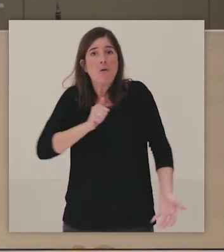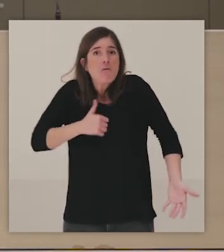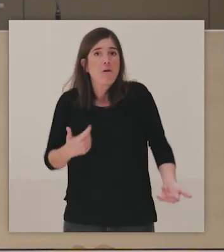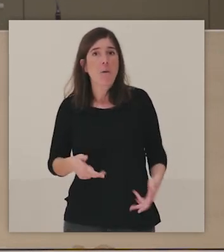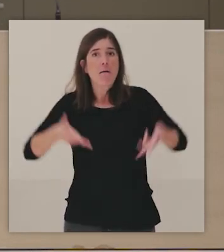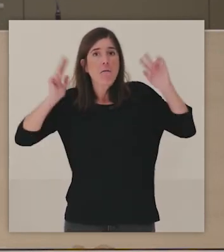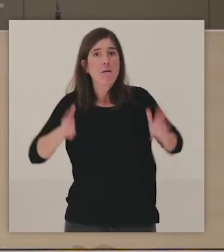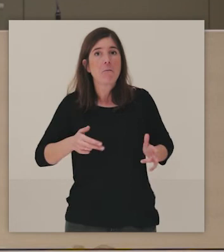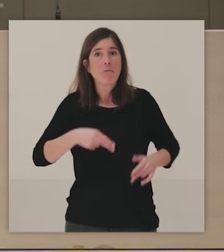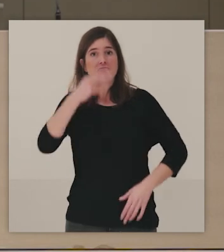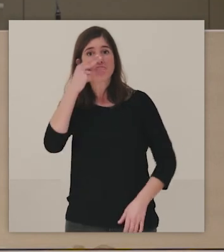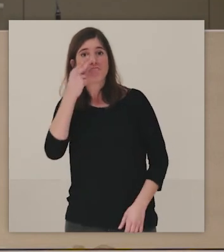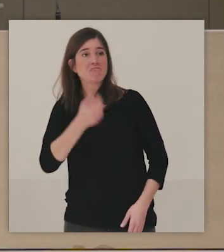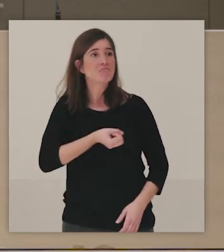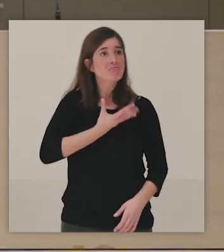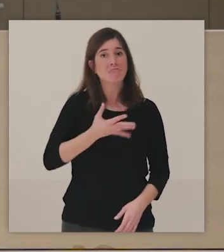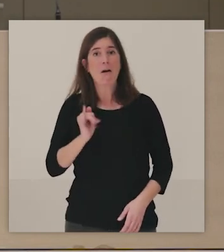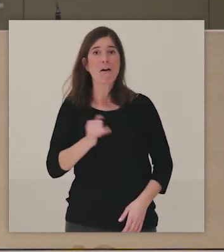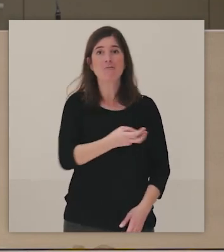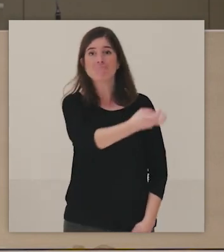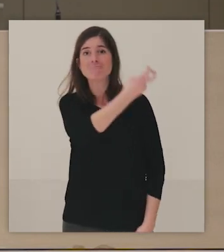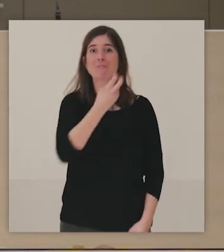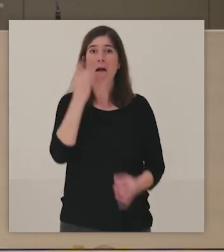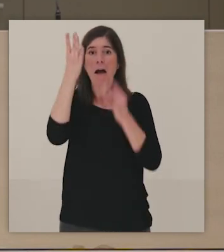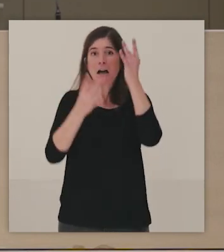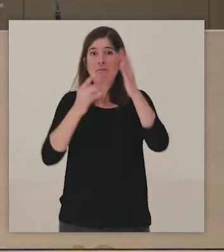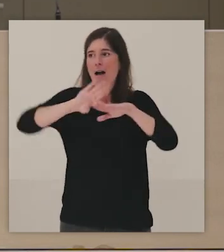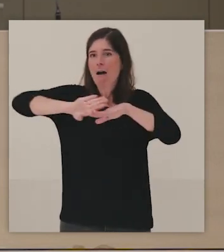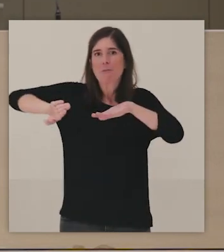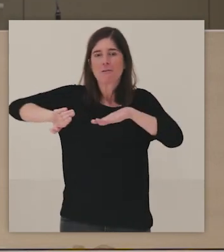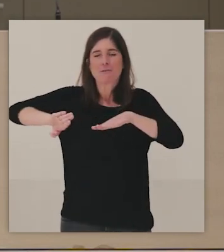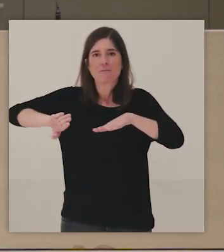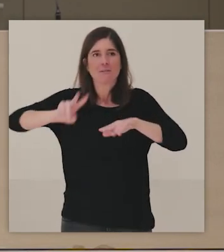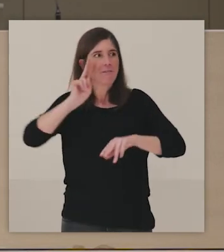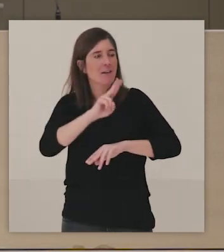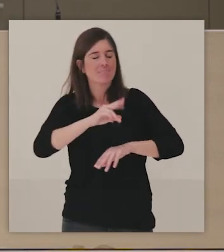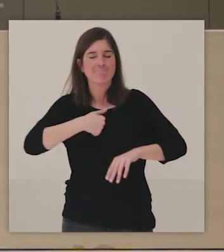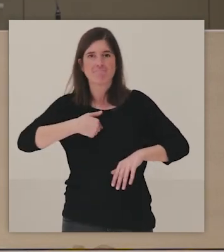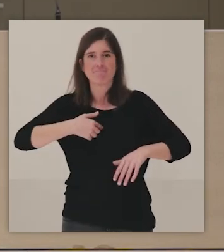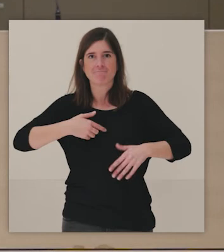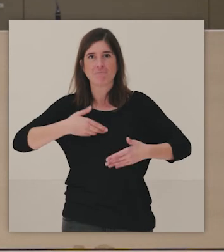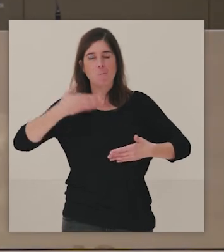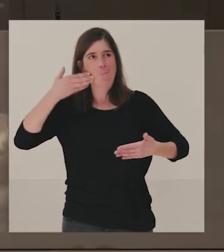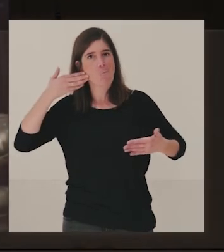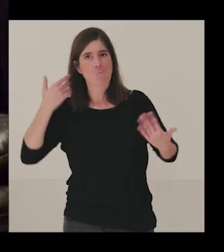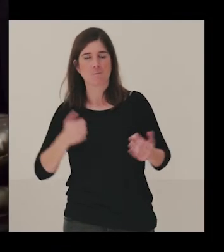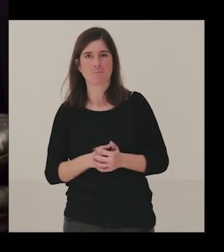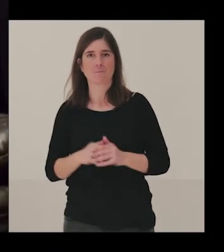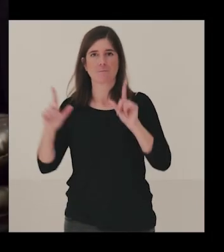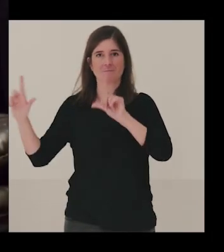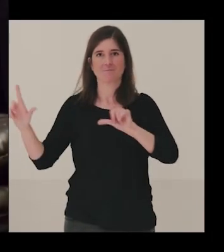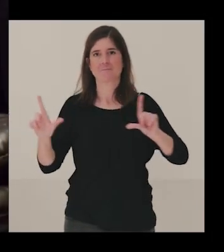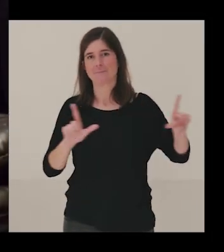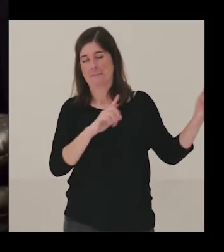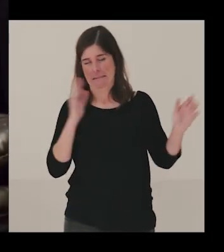voluntariamente a las actividades creo que es algo realmente satisfactorio. Por esta